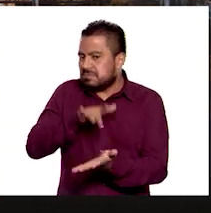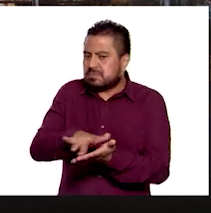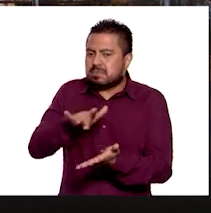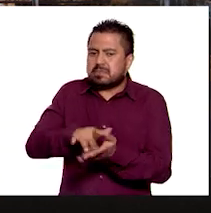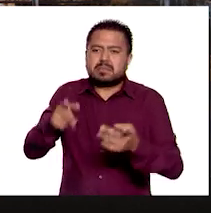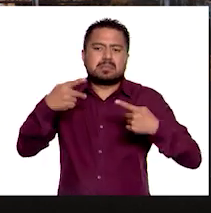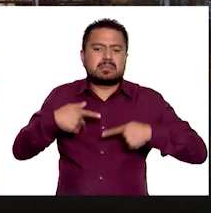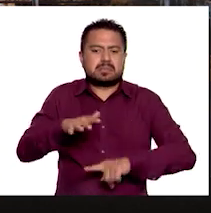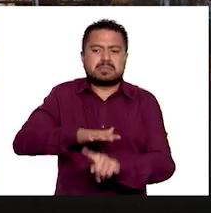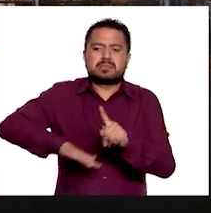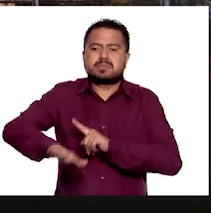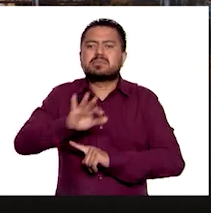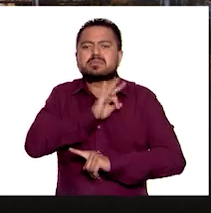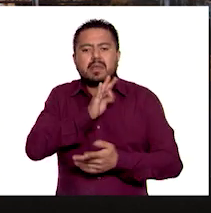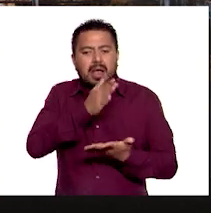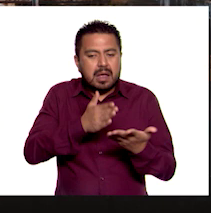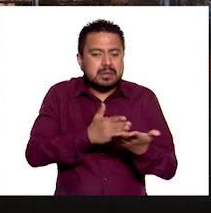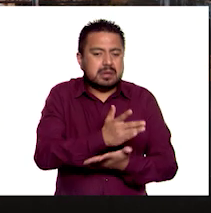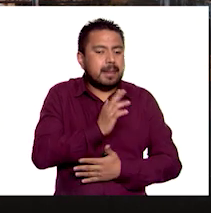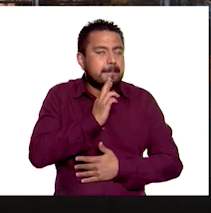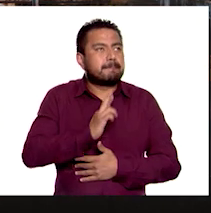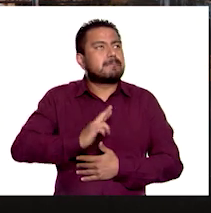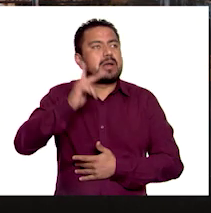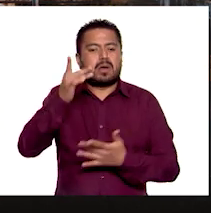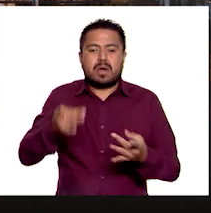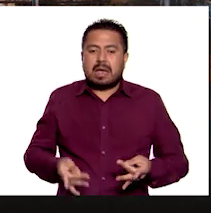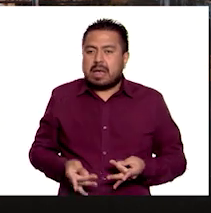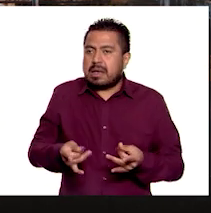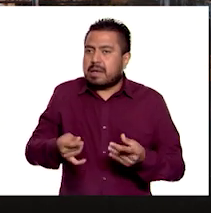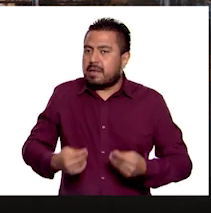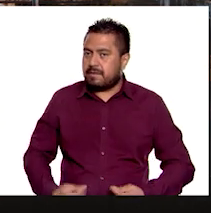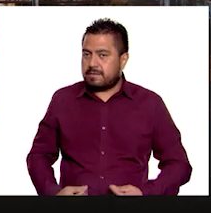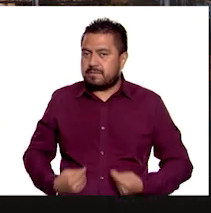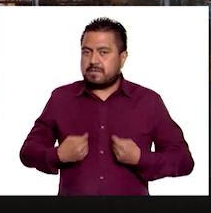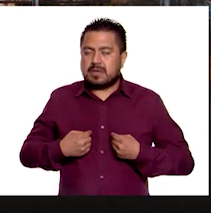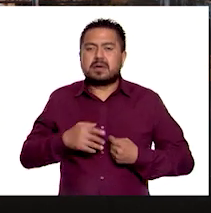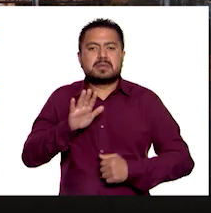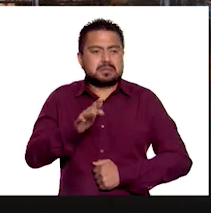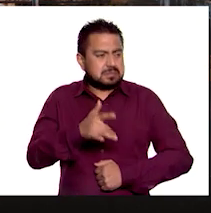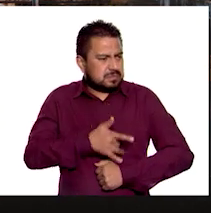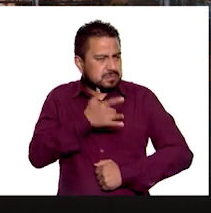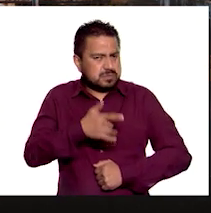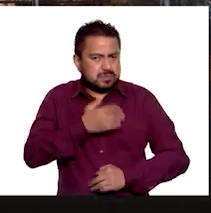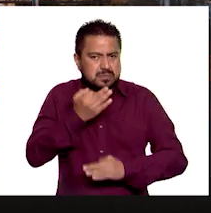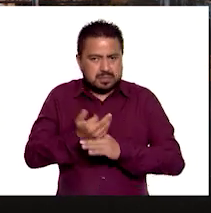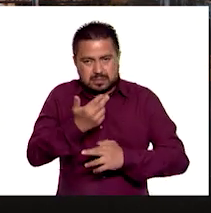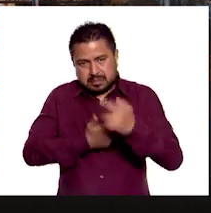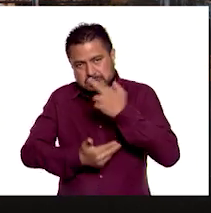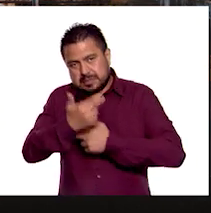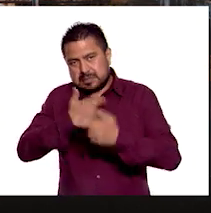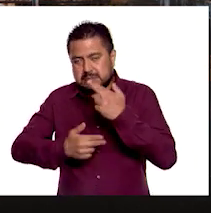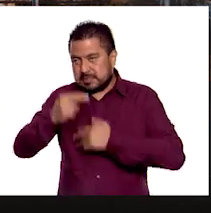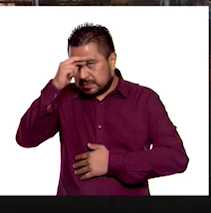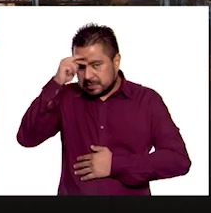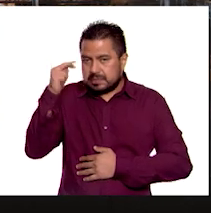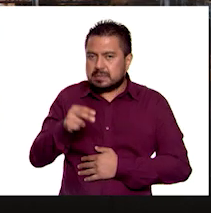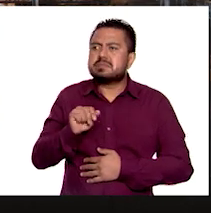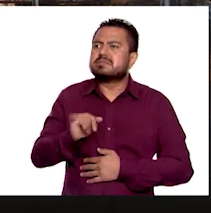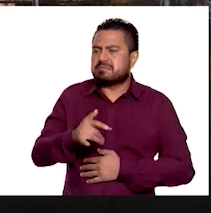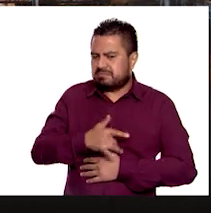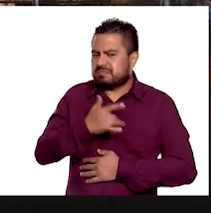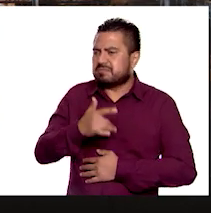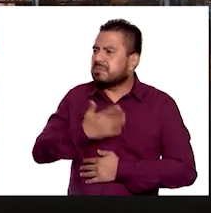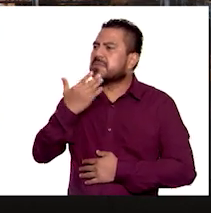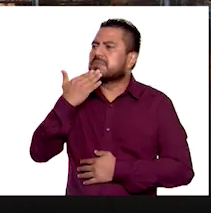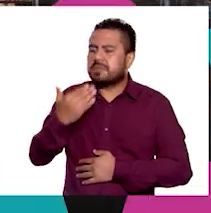que la población pueda acceder a una mejor calidad de vida. ¿Qué parece si regresamos a México? Me parece muy bien.